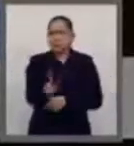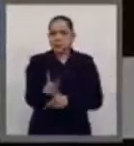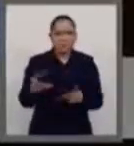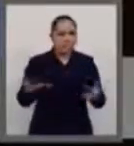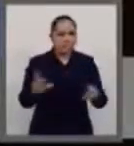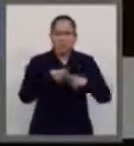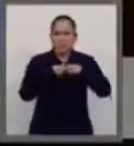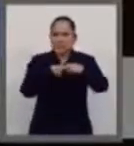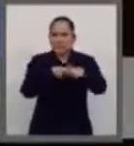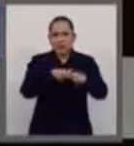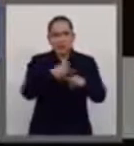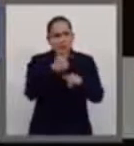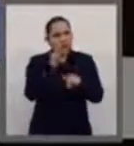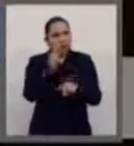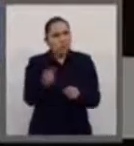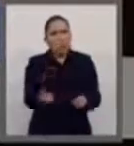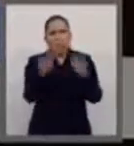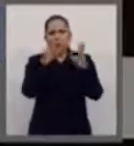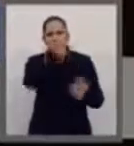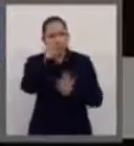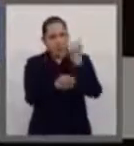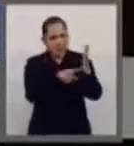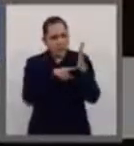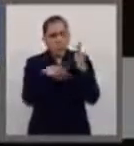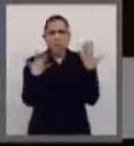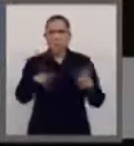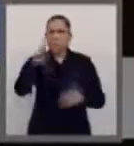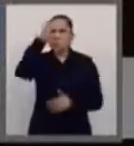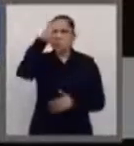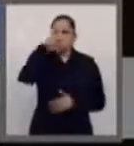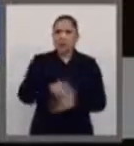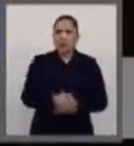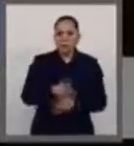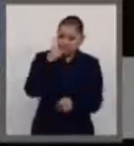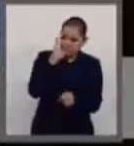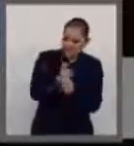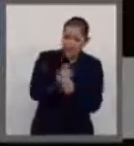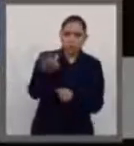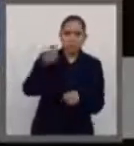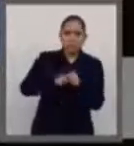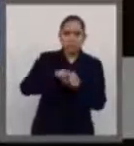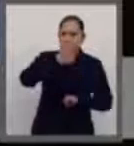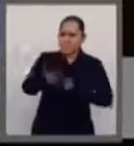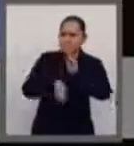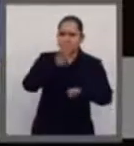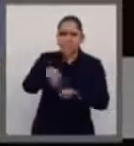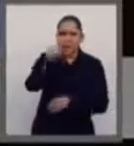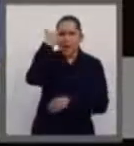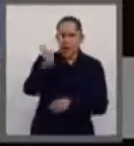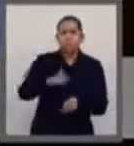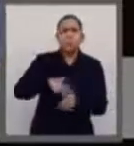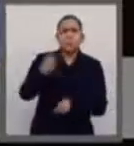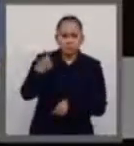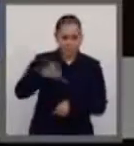cáncer de mamá es la principal causa de mortalidad hospitalaria. Por tumores